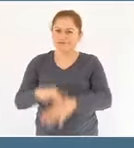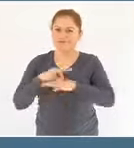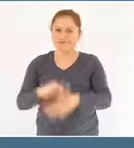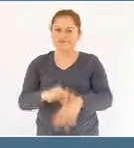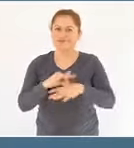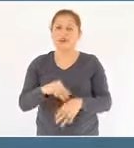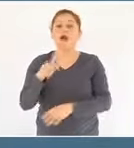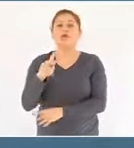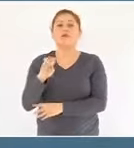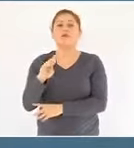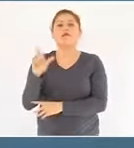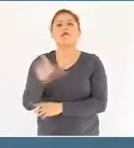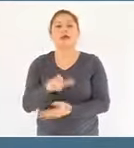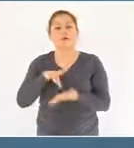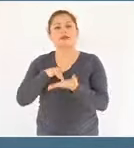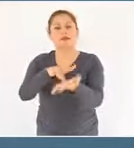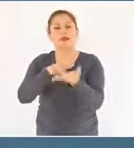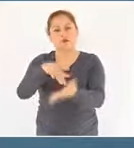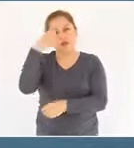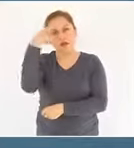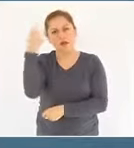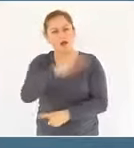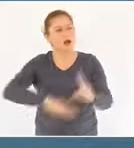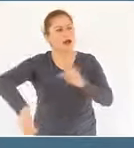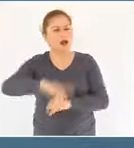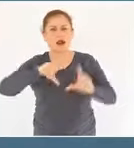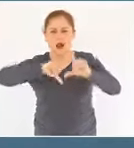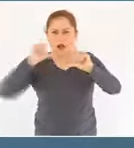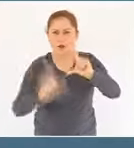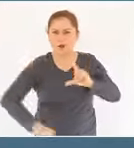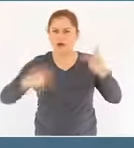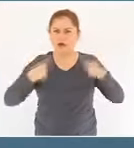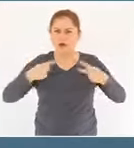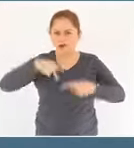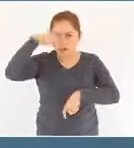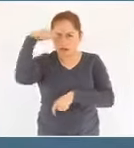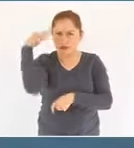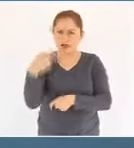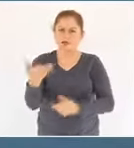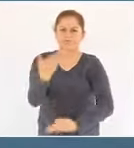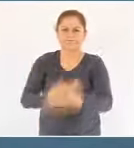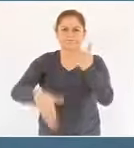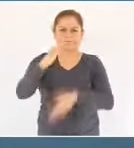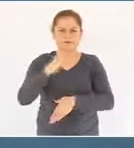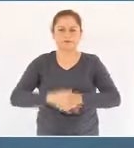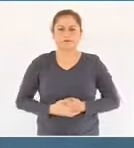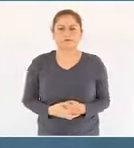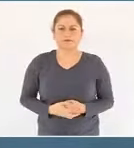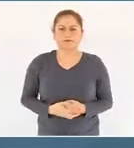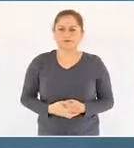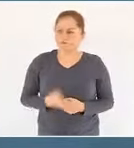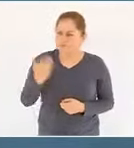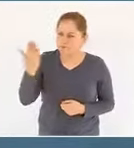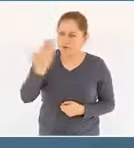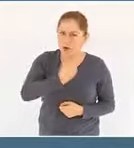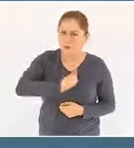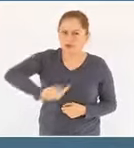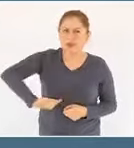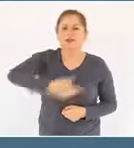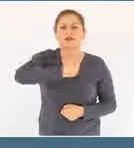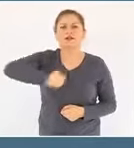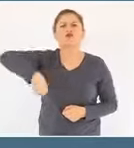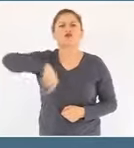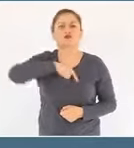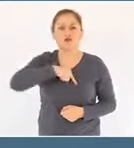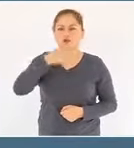progreso con justicia para todos los mexicanos. Señor presidente, nos honra informarle que por